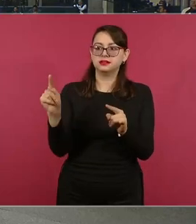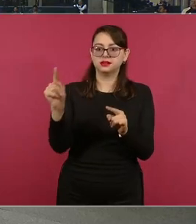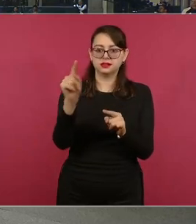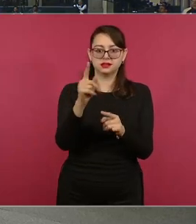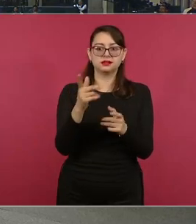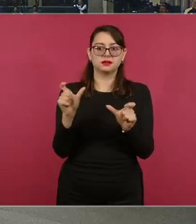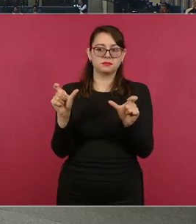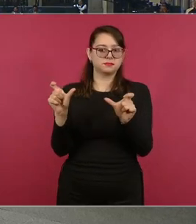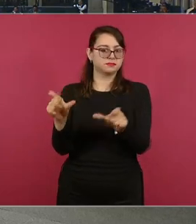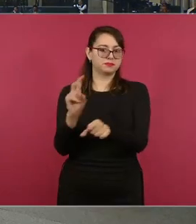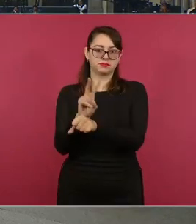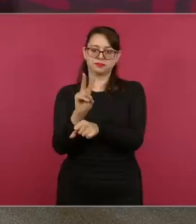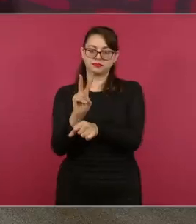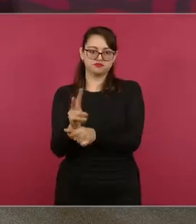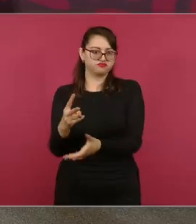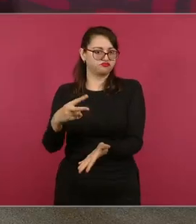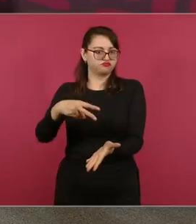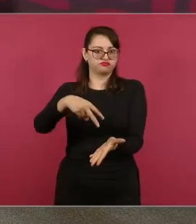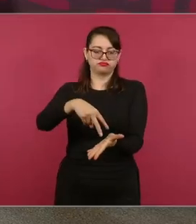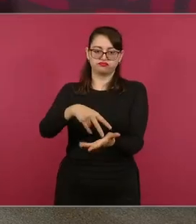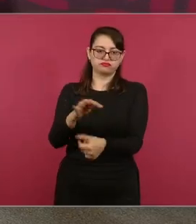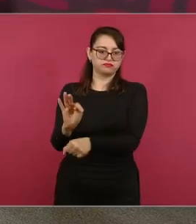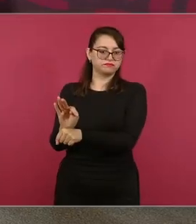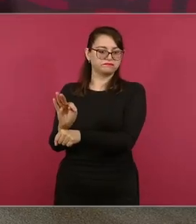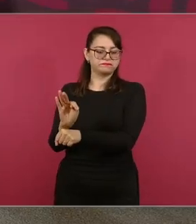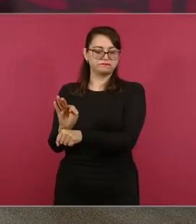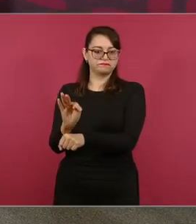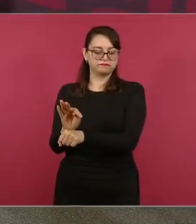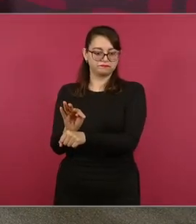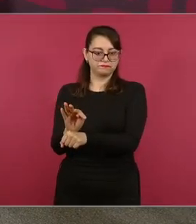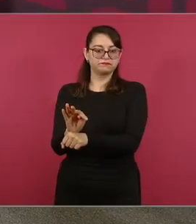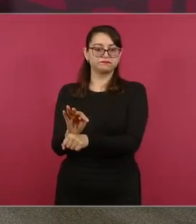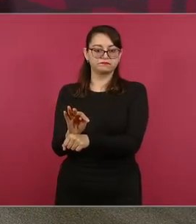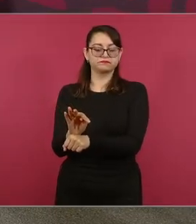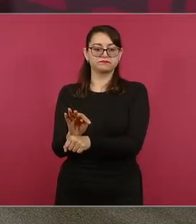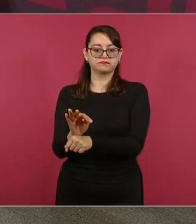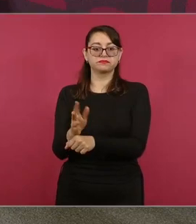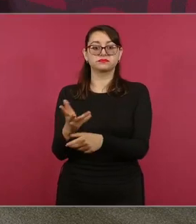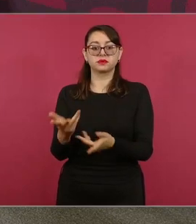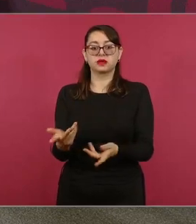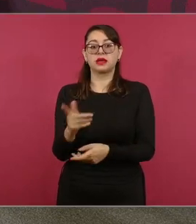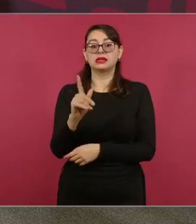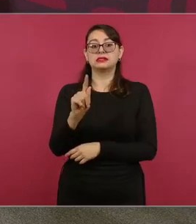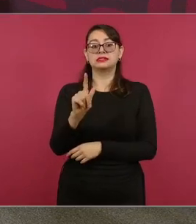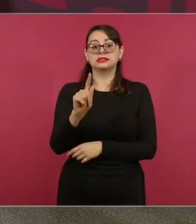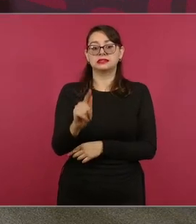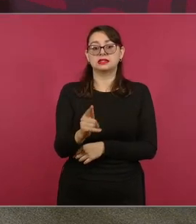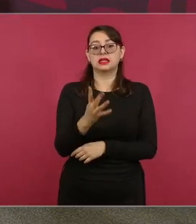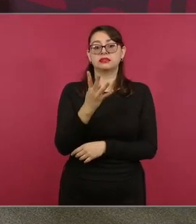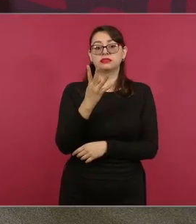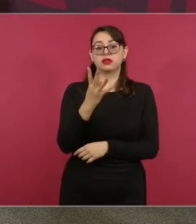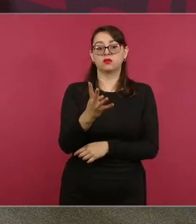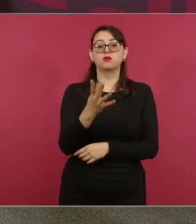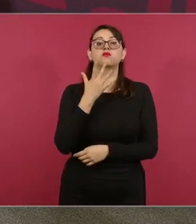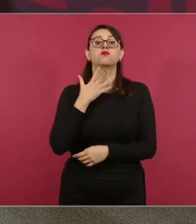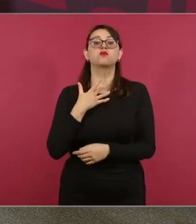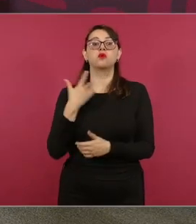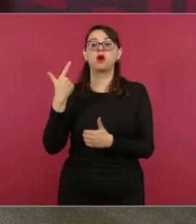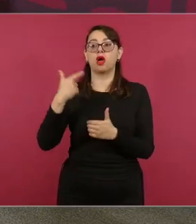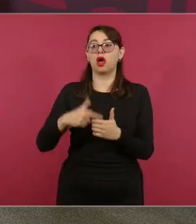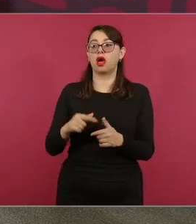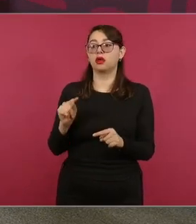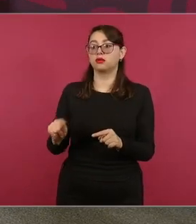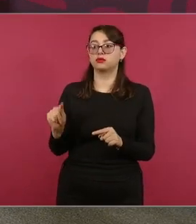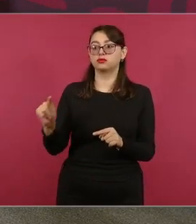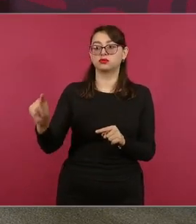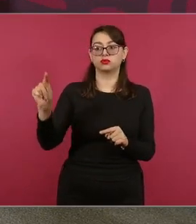que los acompañe la Guardia Nacional, la seguridad a setenta y cuatro estaciones de gasolina de las